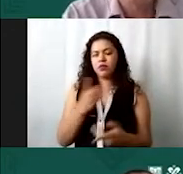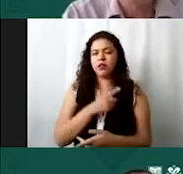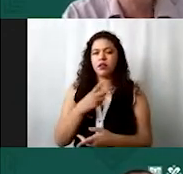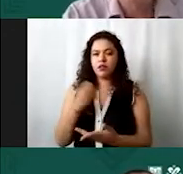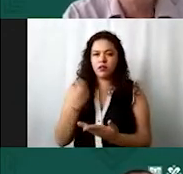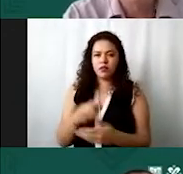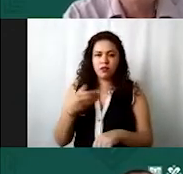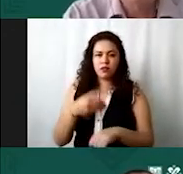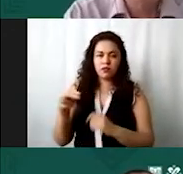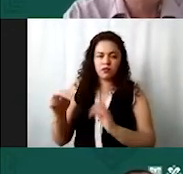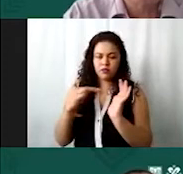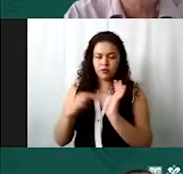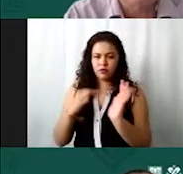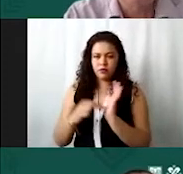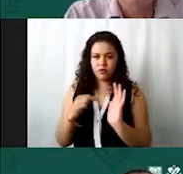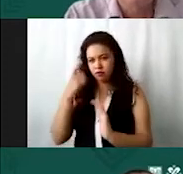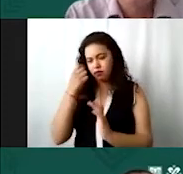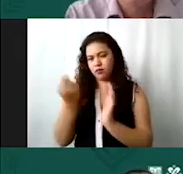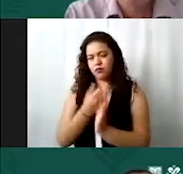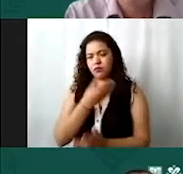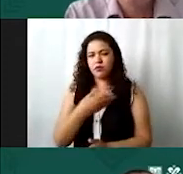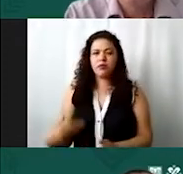cada hoja al menos por presidente y secretario